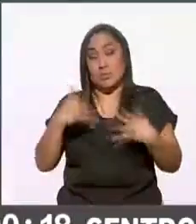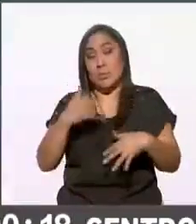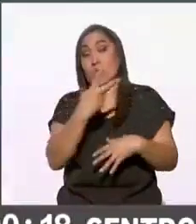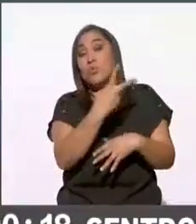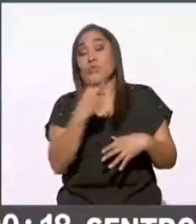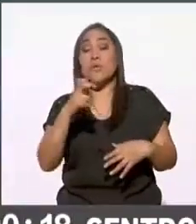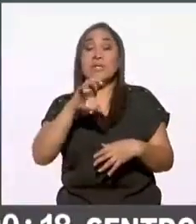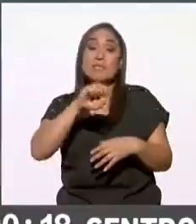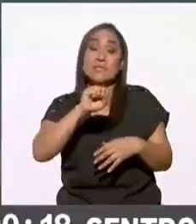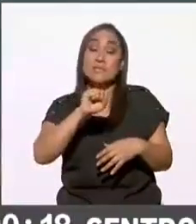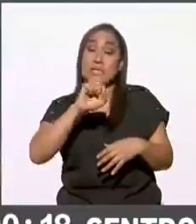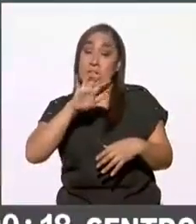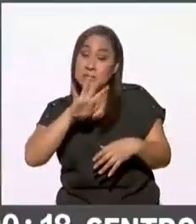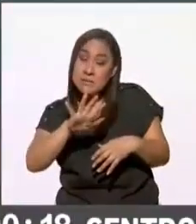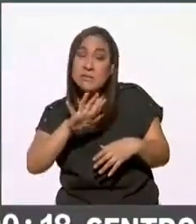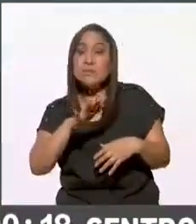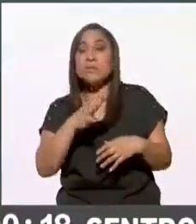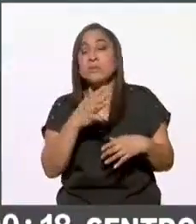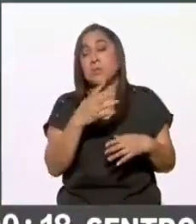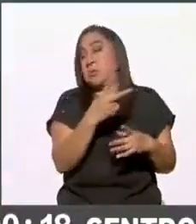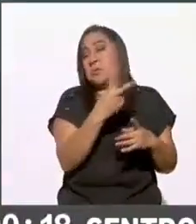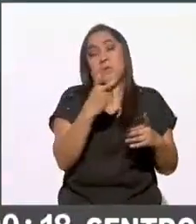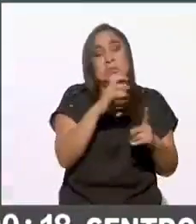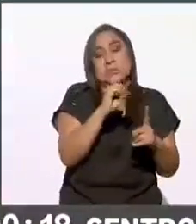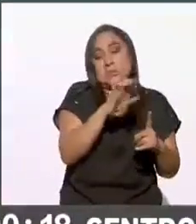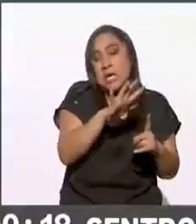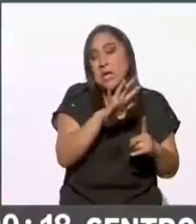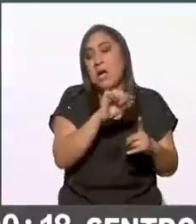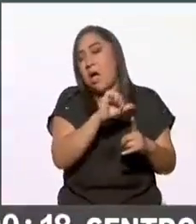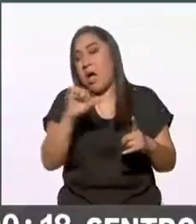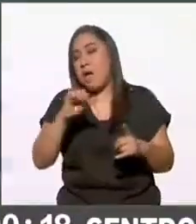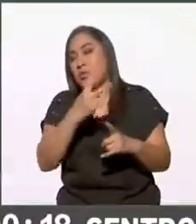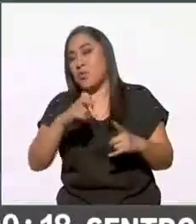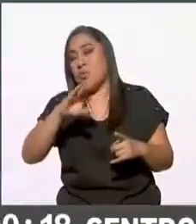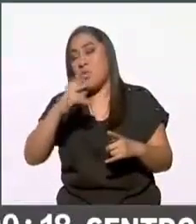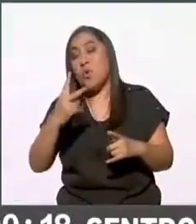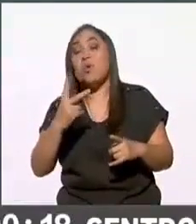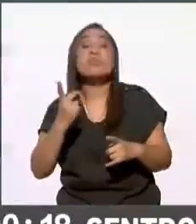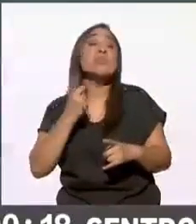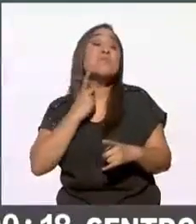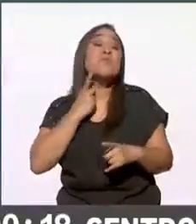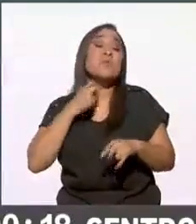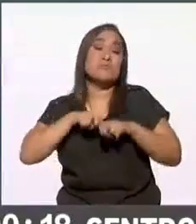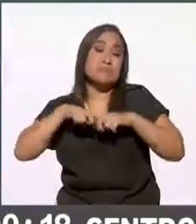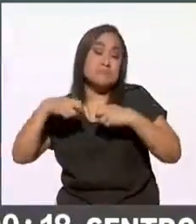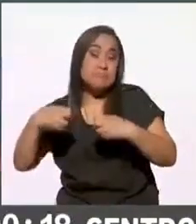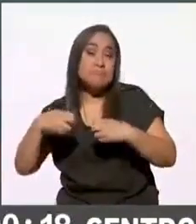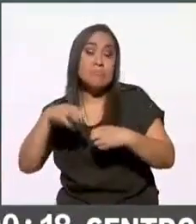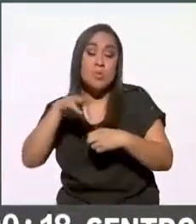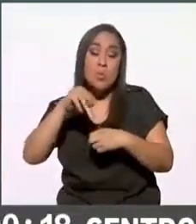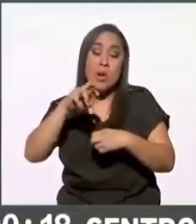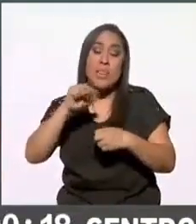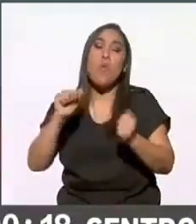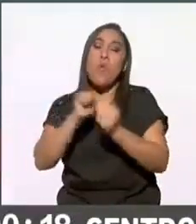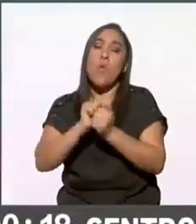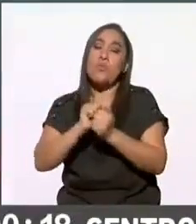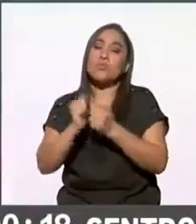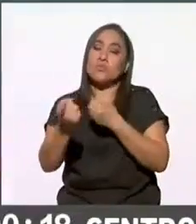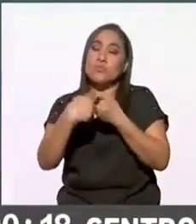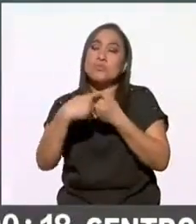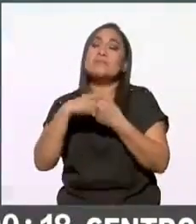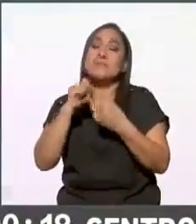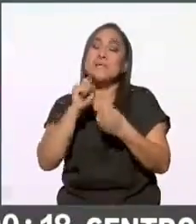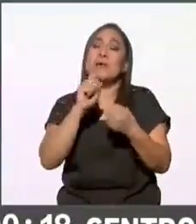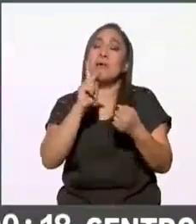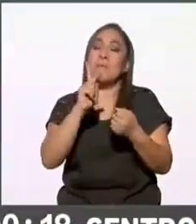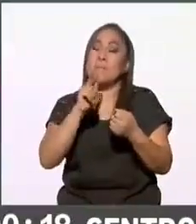265 y 200 entre 265 y 292 diputaciones a Morena y sus aliados que es el partido verde